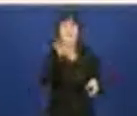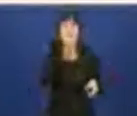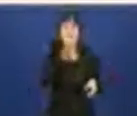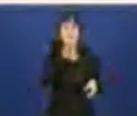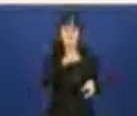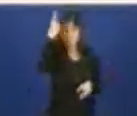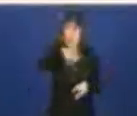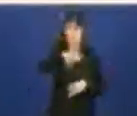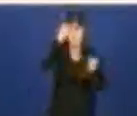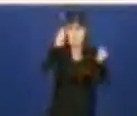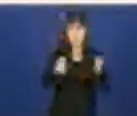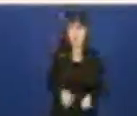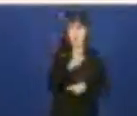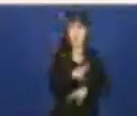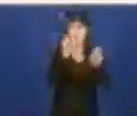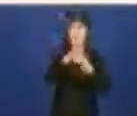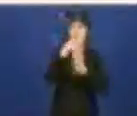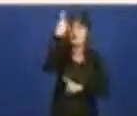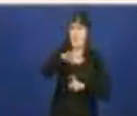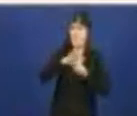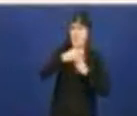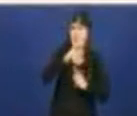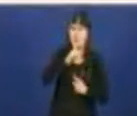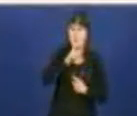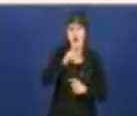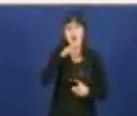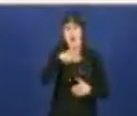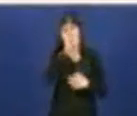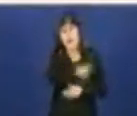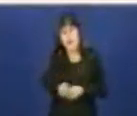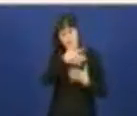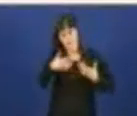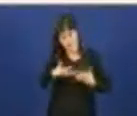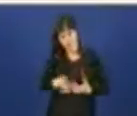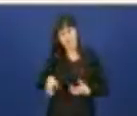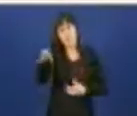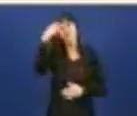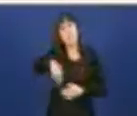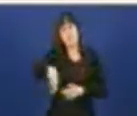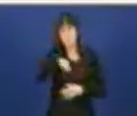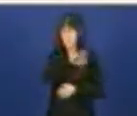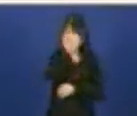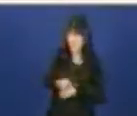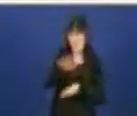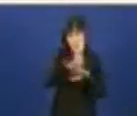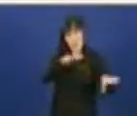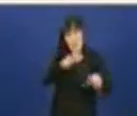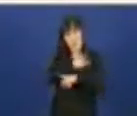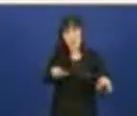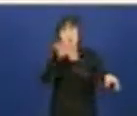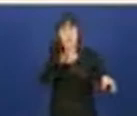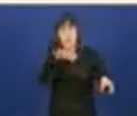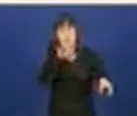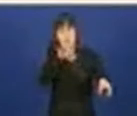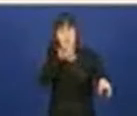saben do que está a pasar realmente. Parafraseando o presidente esta mañán parece que a imensa malloría dos galegos están a